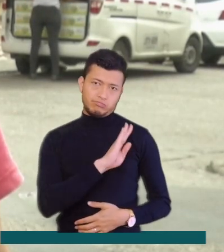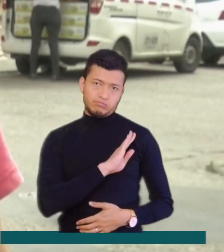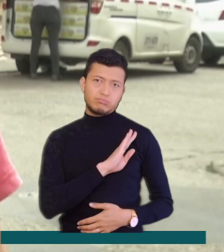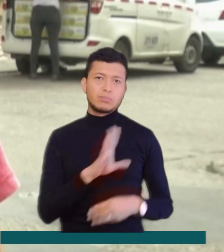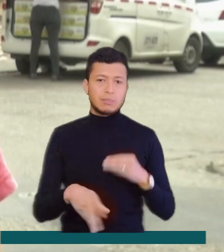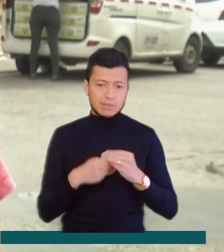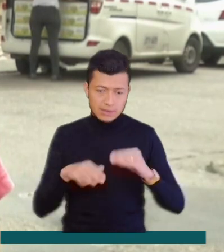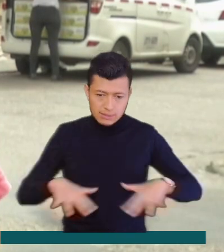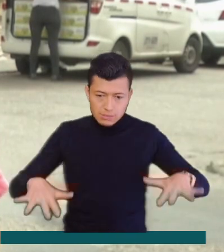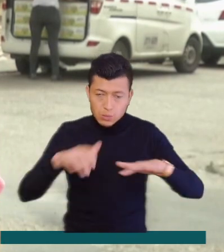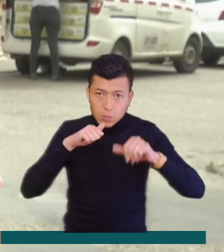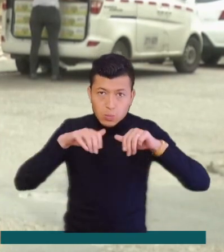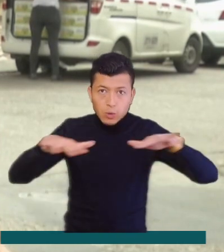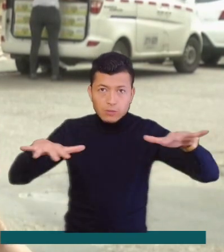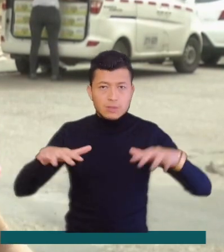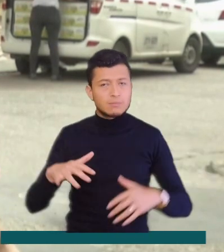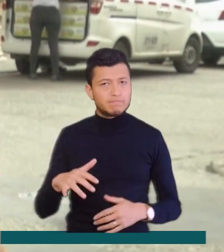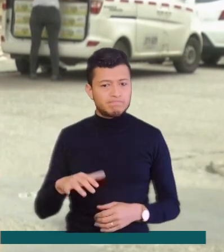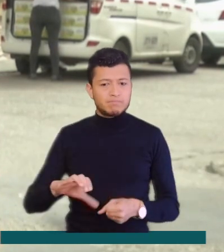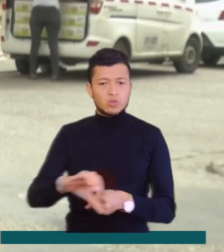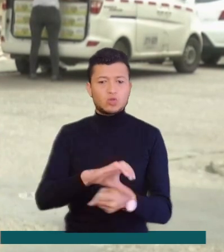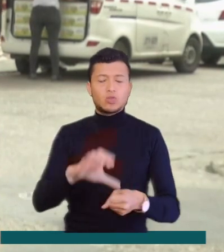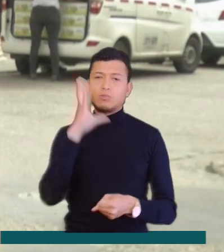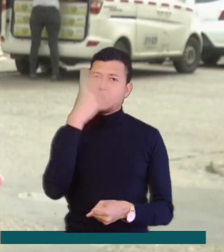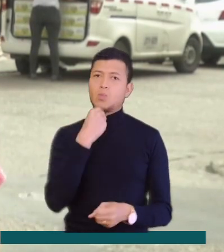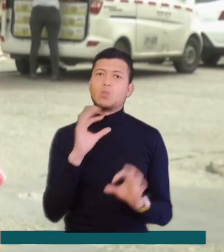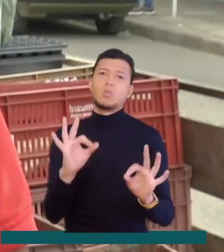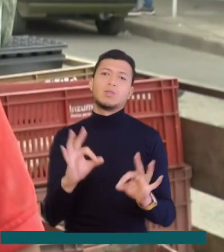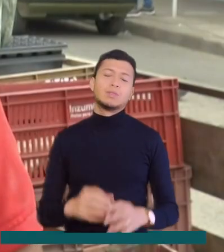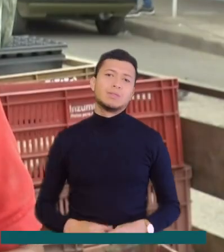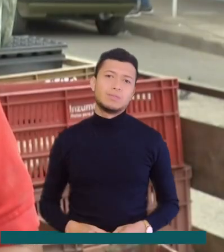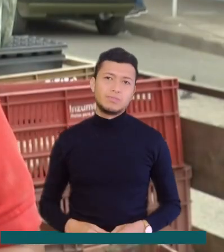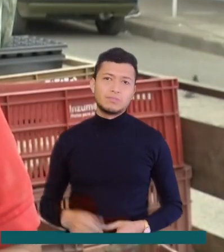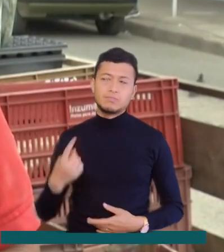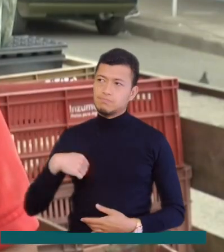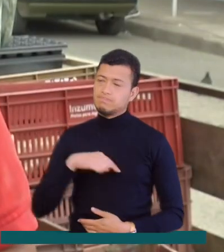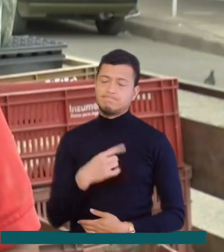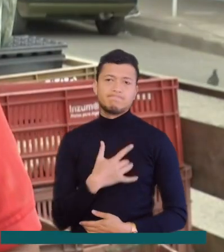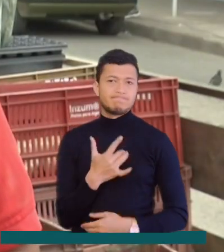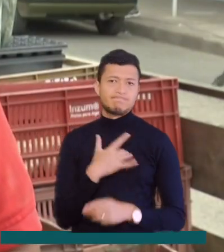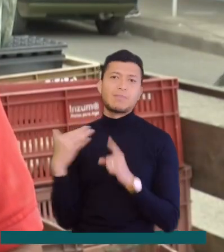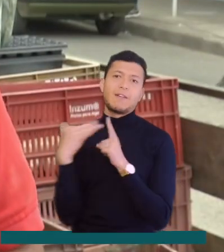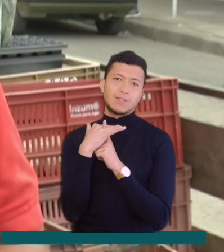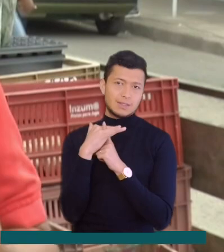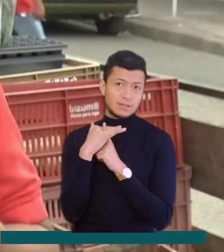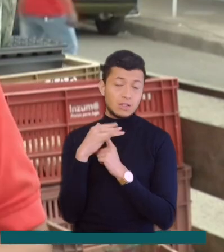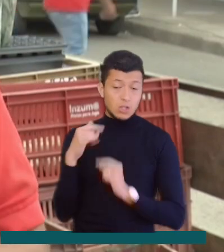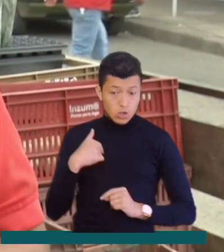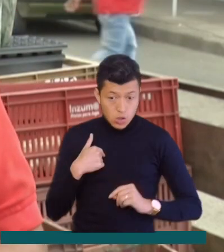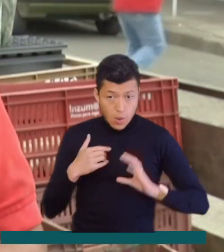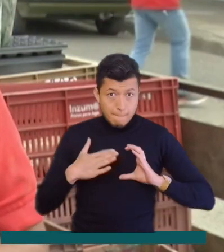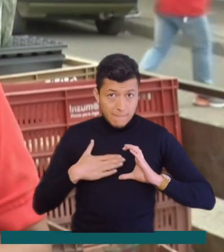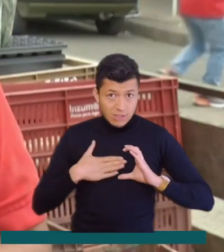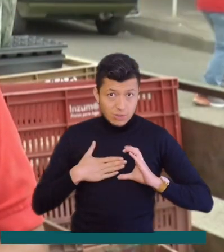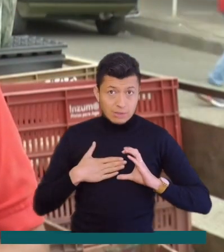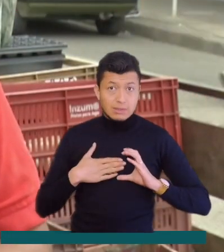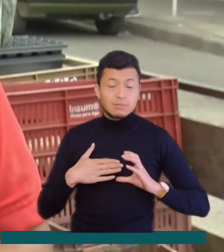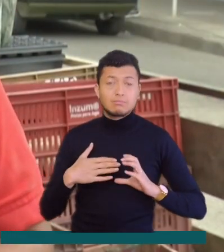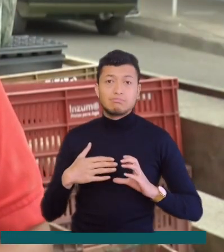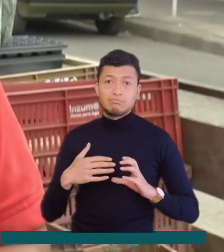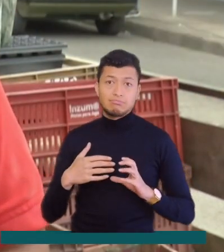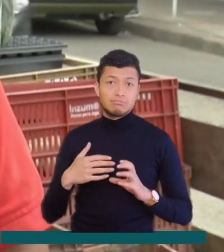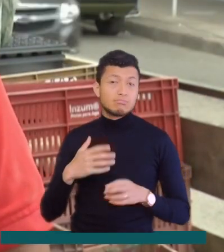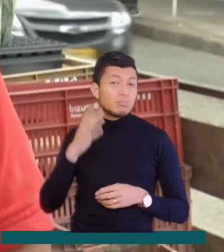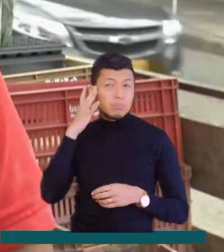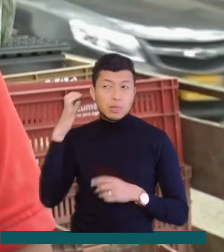alcaldía y al espacio público para que la ciudad se vea bonita. Nos sentimos afectados, yo personalmente, ¿por